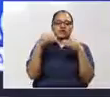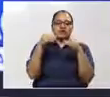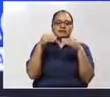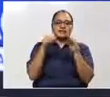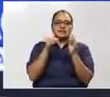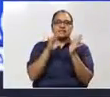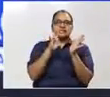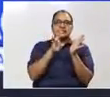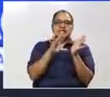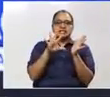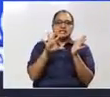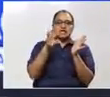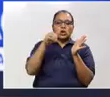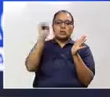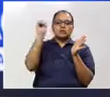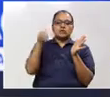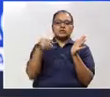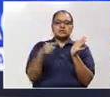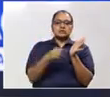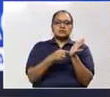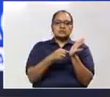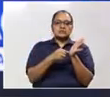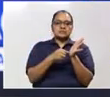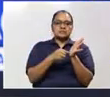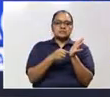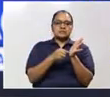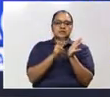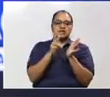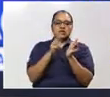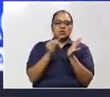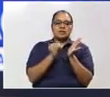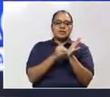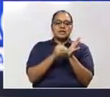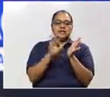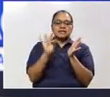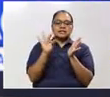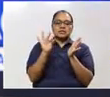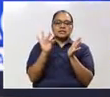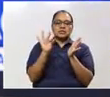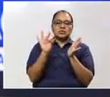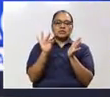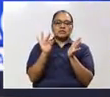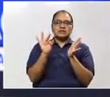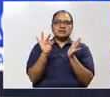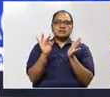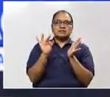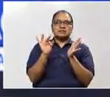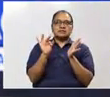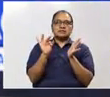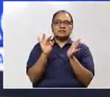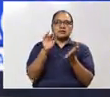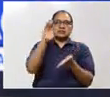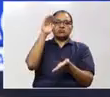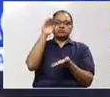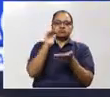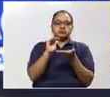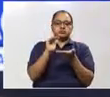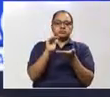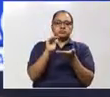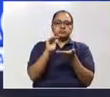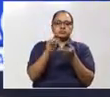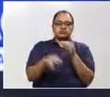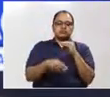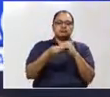sobre el valor del 2019. Esto es una medida más.